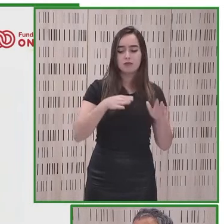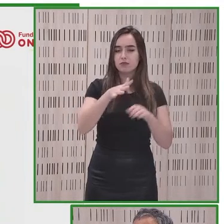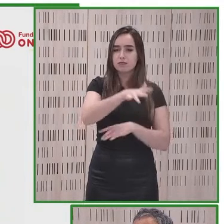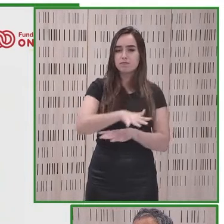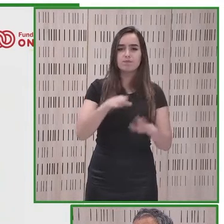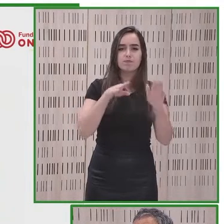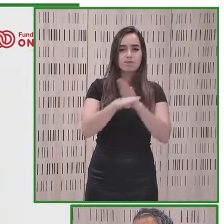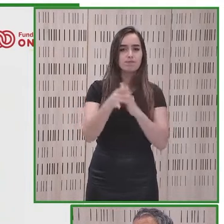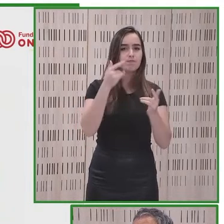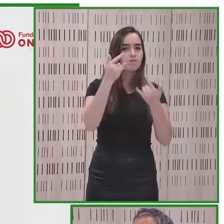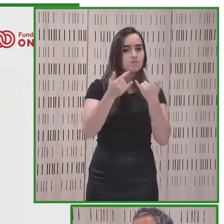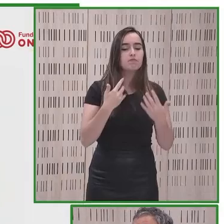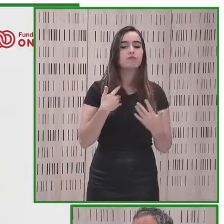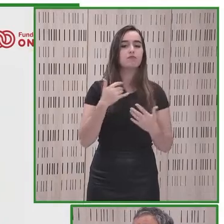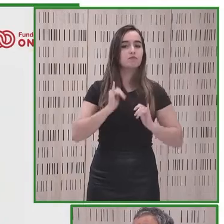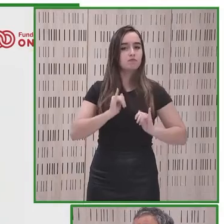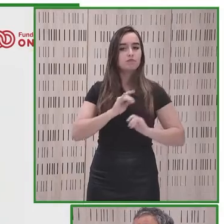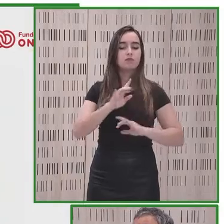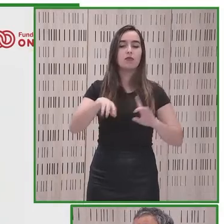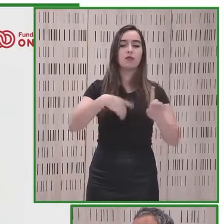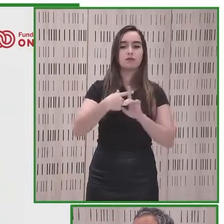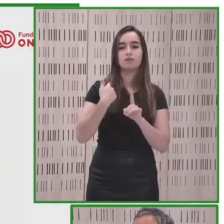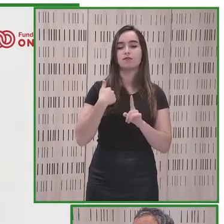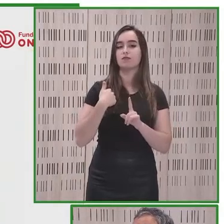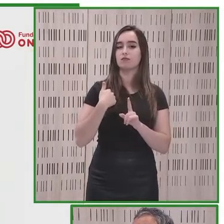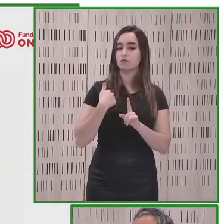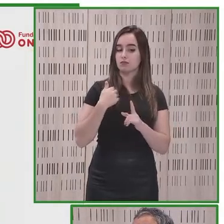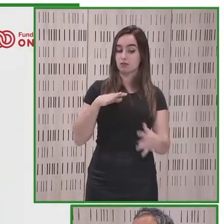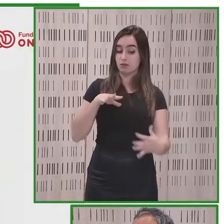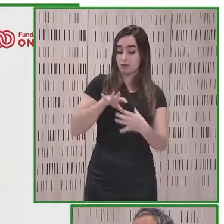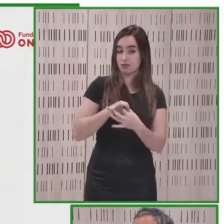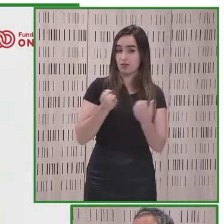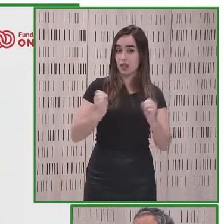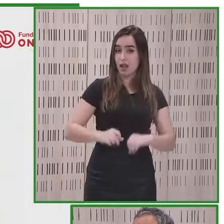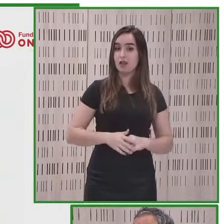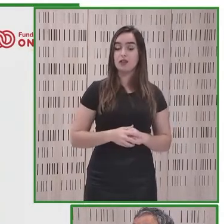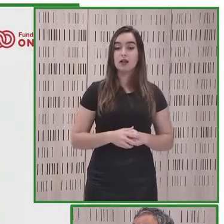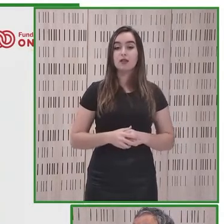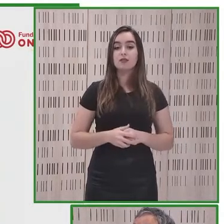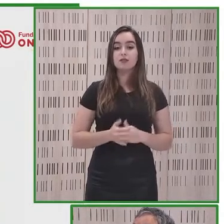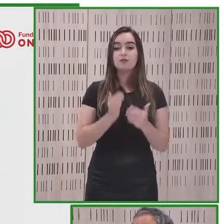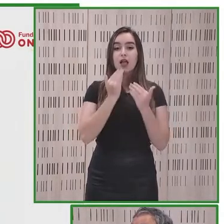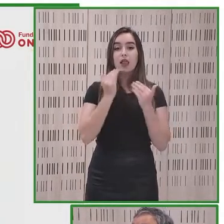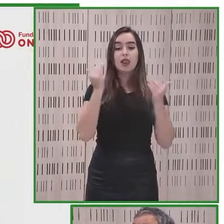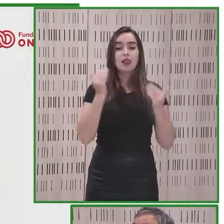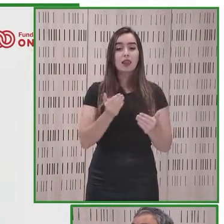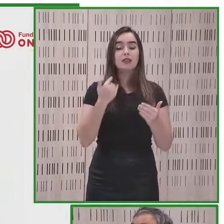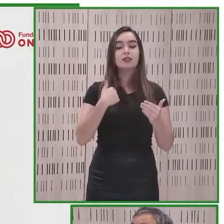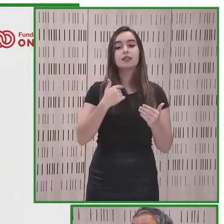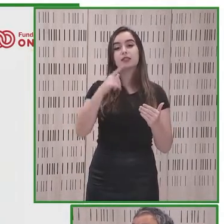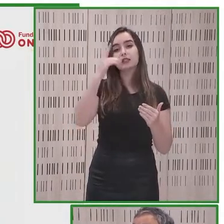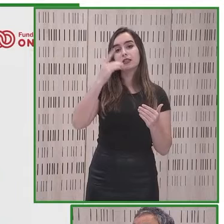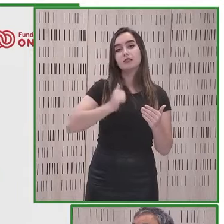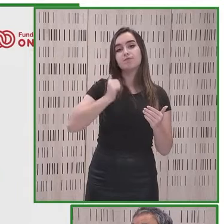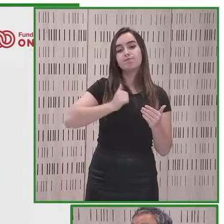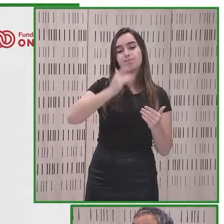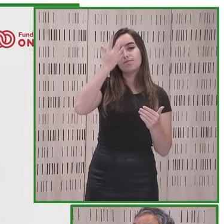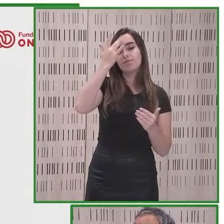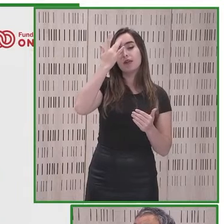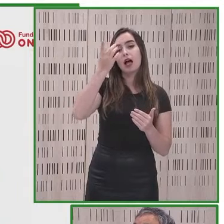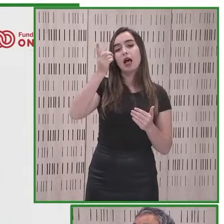atractivo divertido y personalizable gracias a la incorporación de la inteligencia artificial y la gamificación